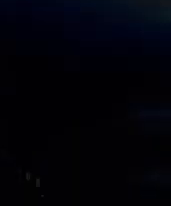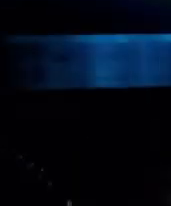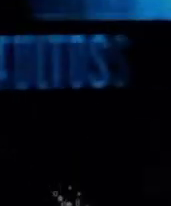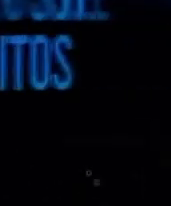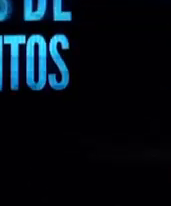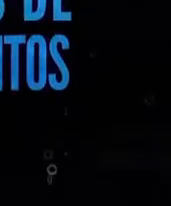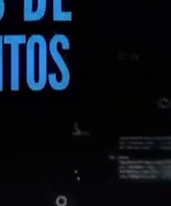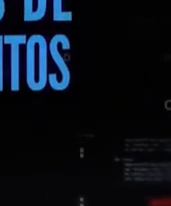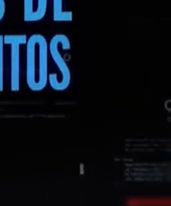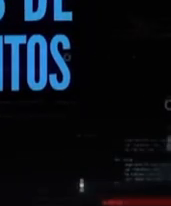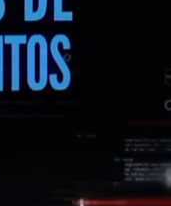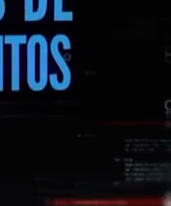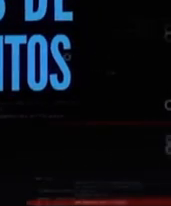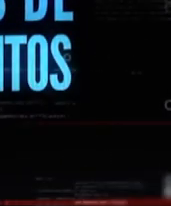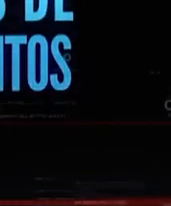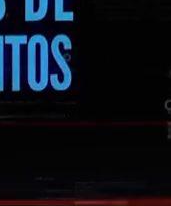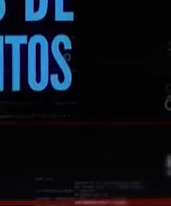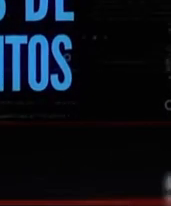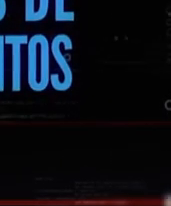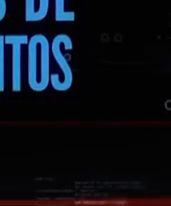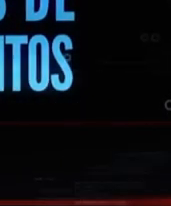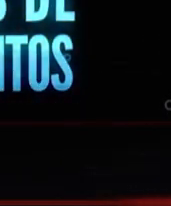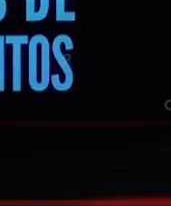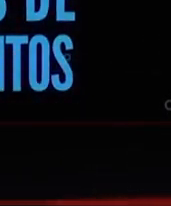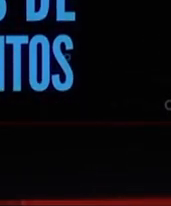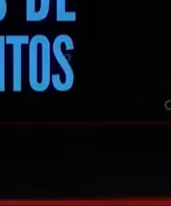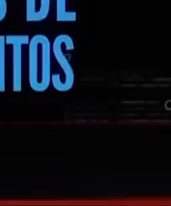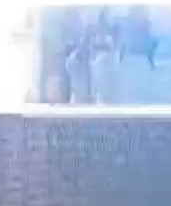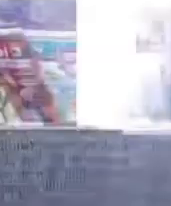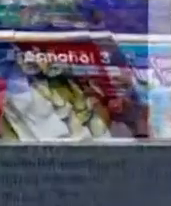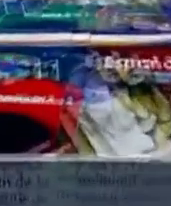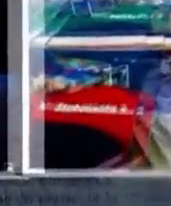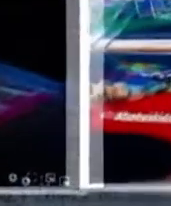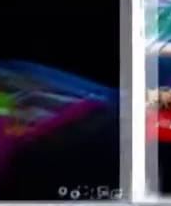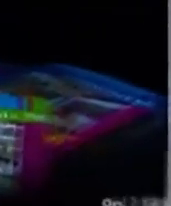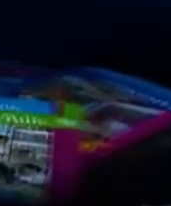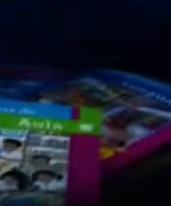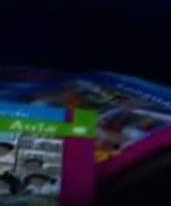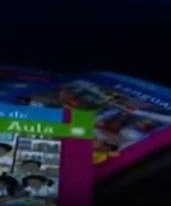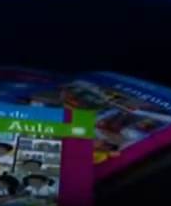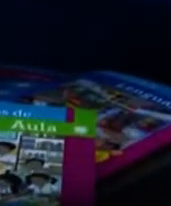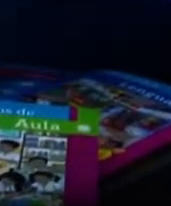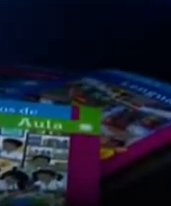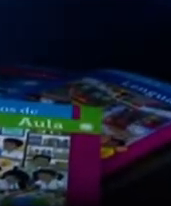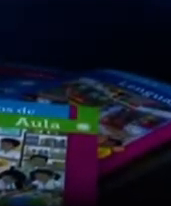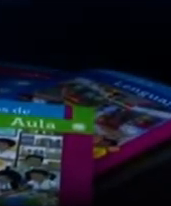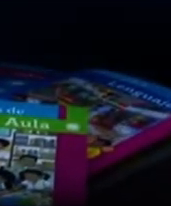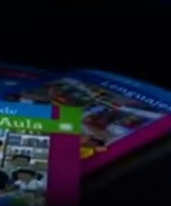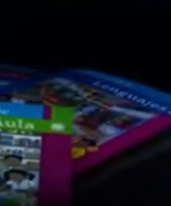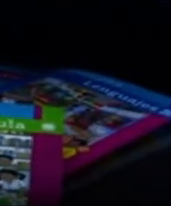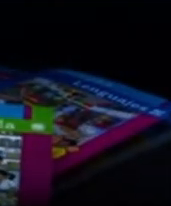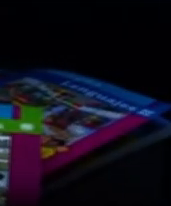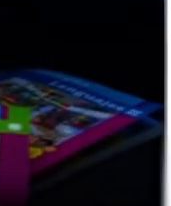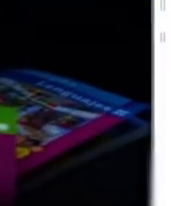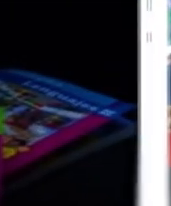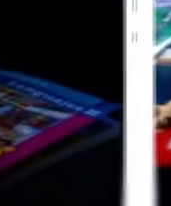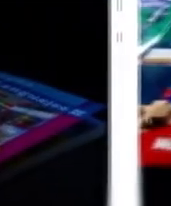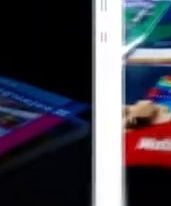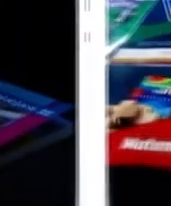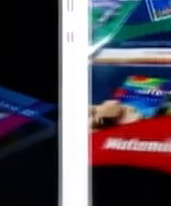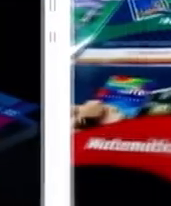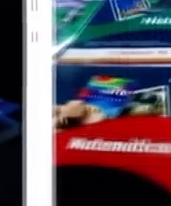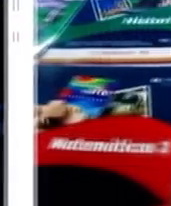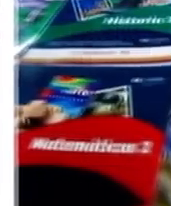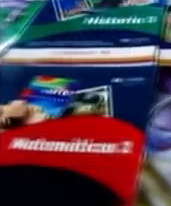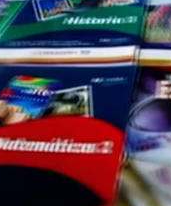El temario de mentiras contra los libros de texto gratuitos. Los nuevos libros de texto son objeto de un intenso ataque de noticias